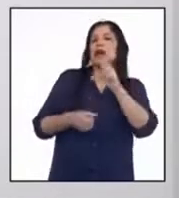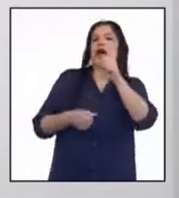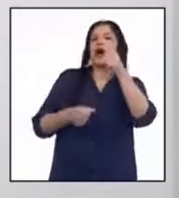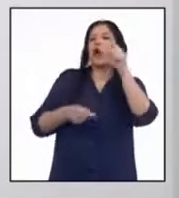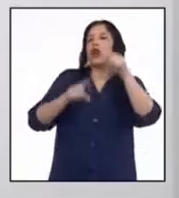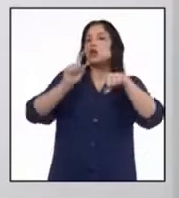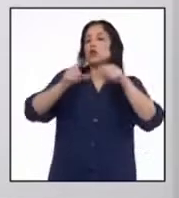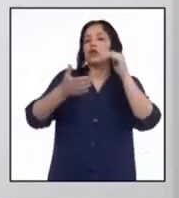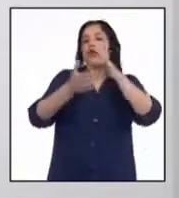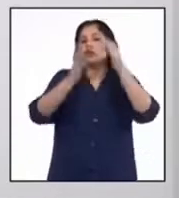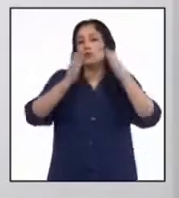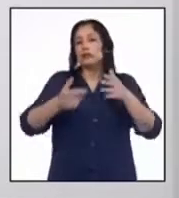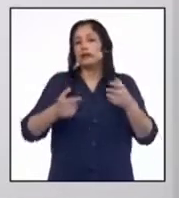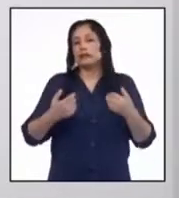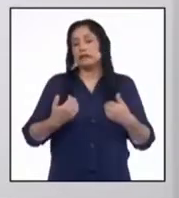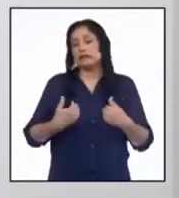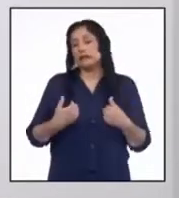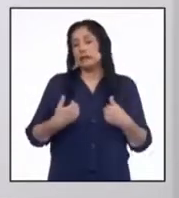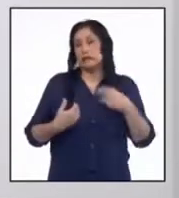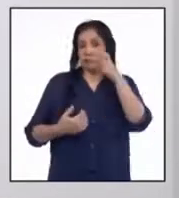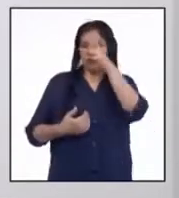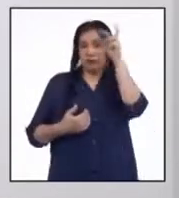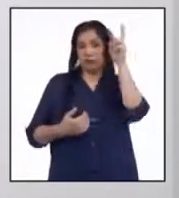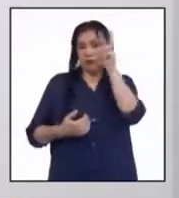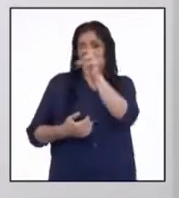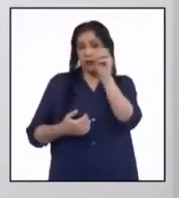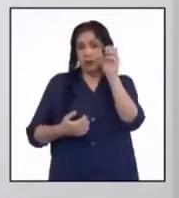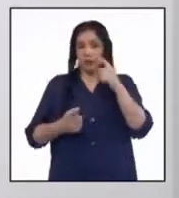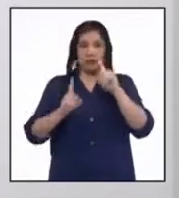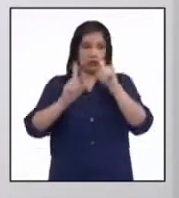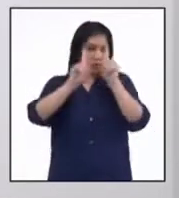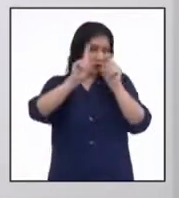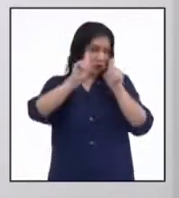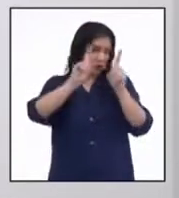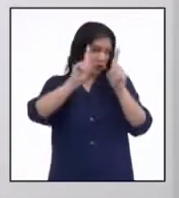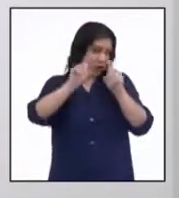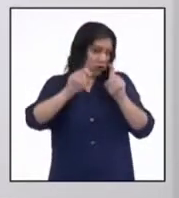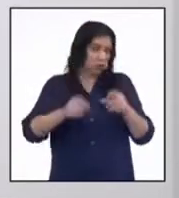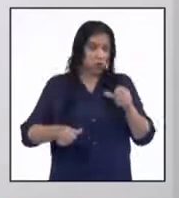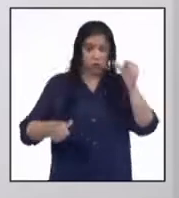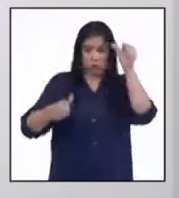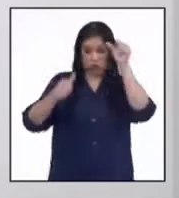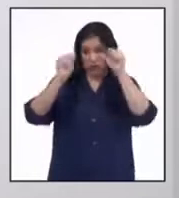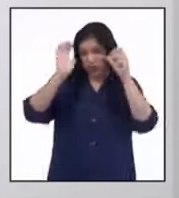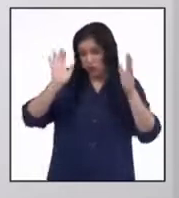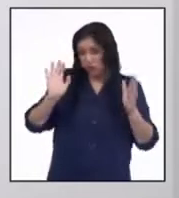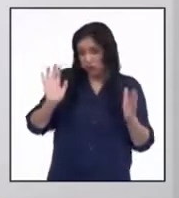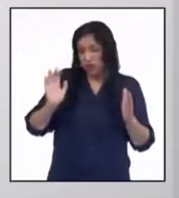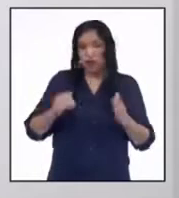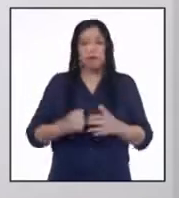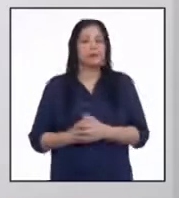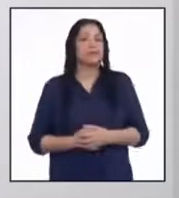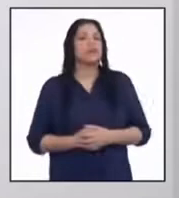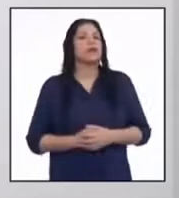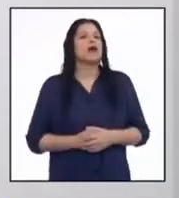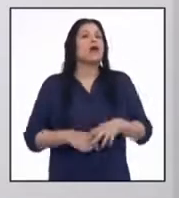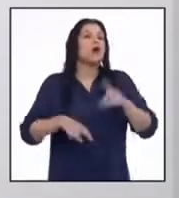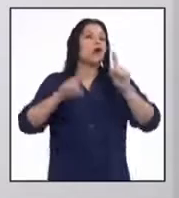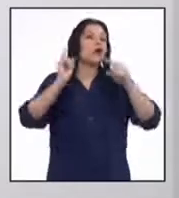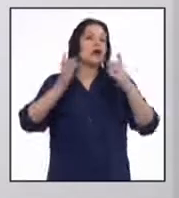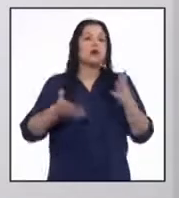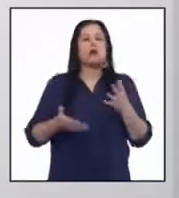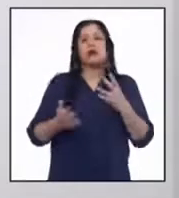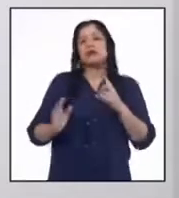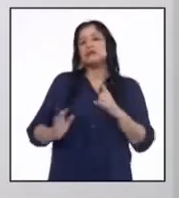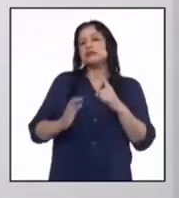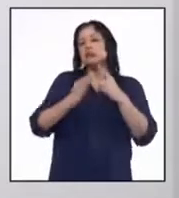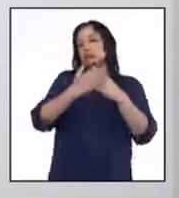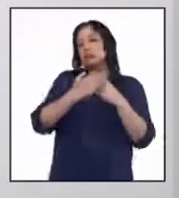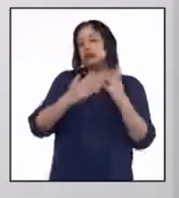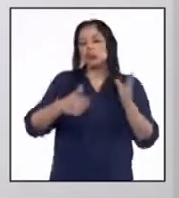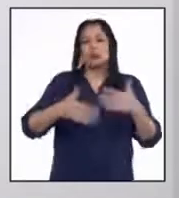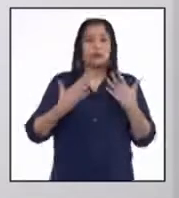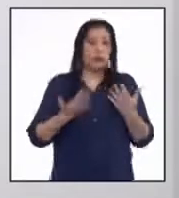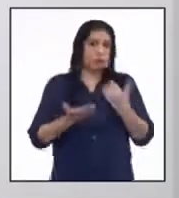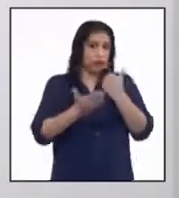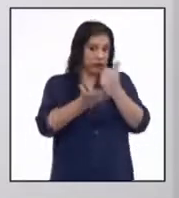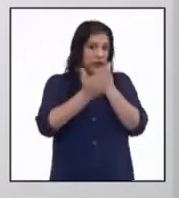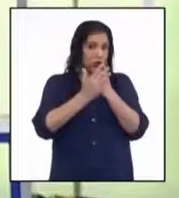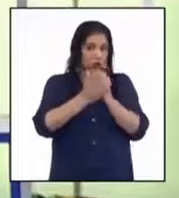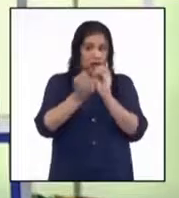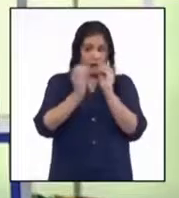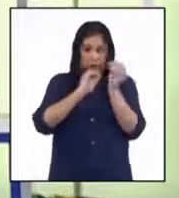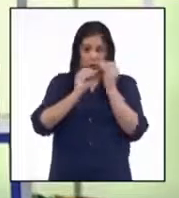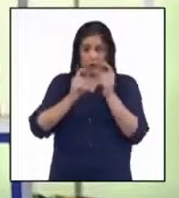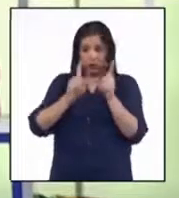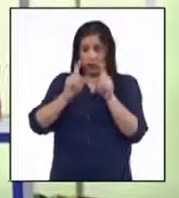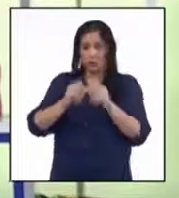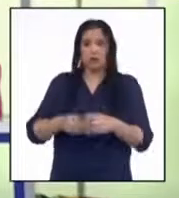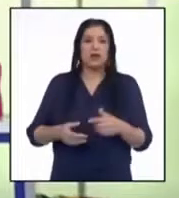parte de alguno de los estudiantes de la Promoción 2020 alguna consulta, duda o alguna situación que podamos ayudar a